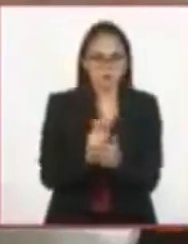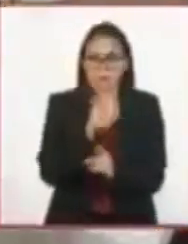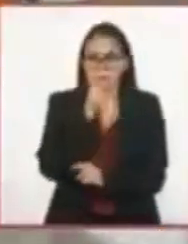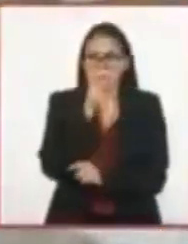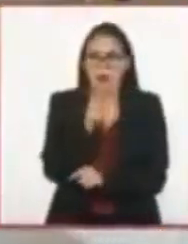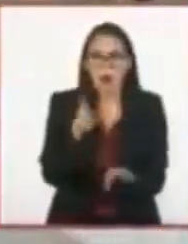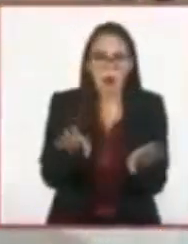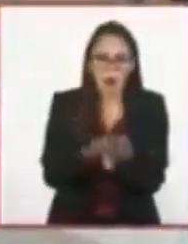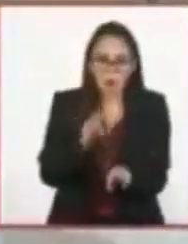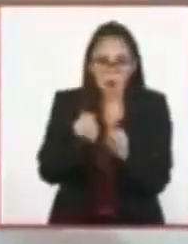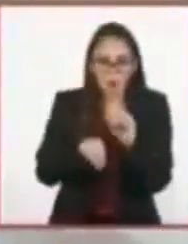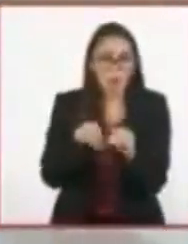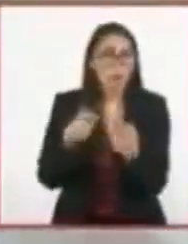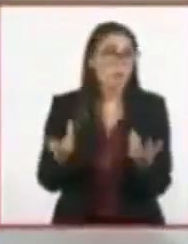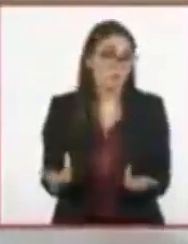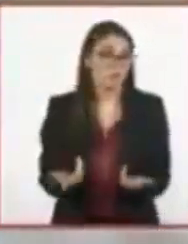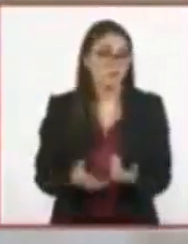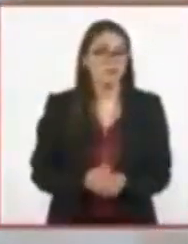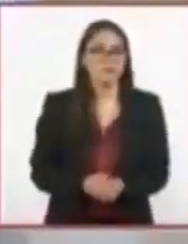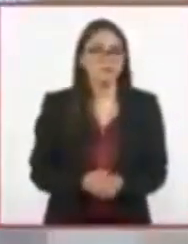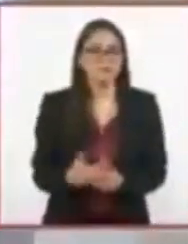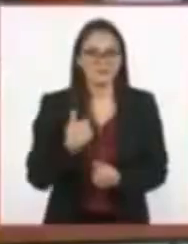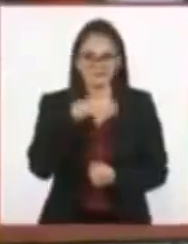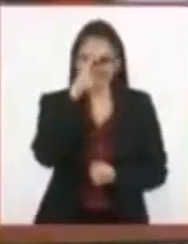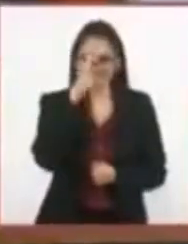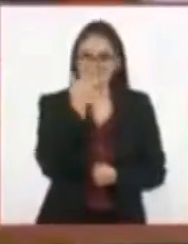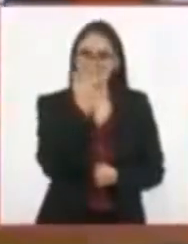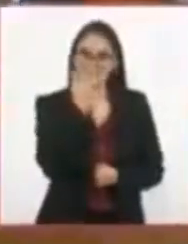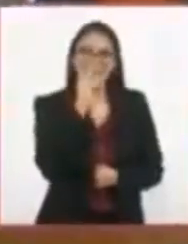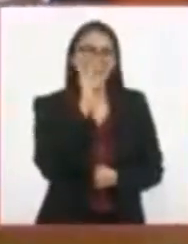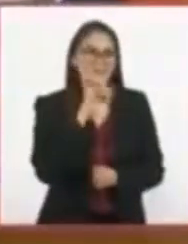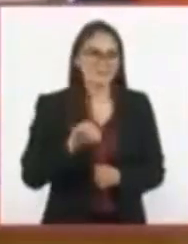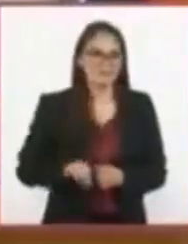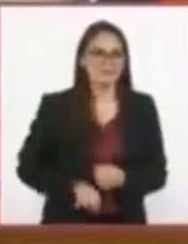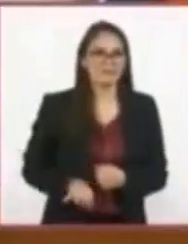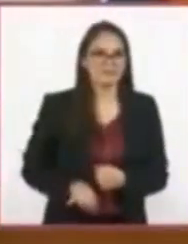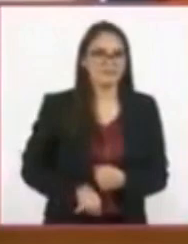qué interesante! Parece muy buena. ¡Hagámosla! ¿Dónde está?